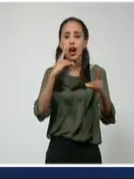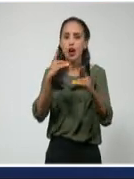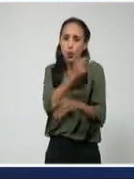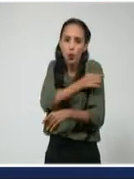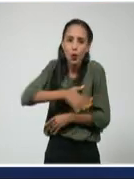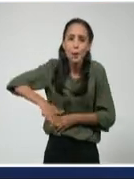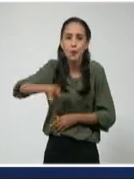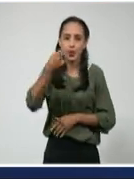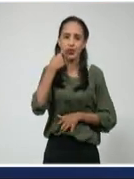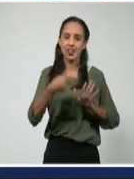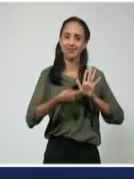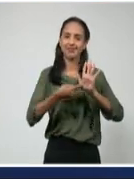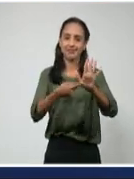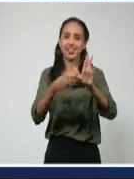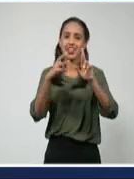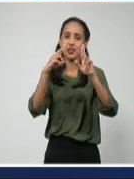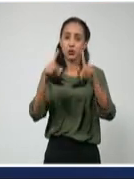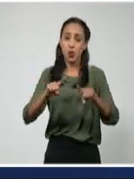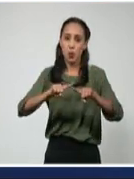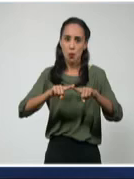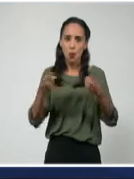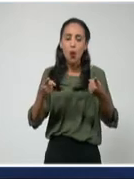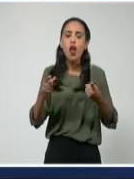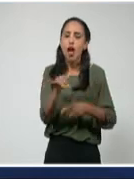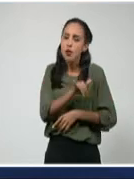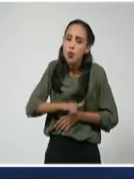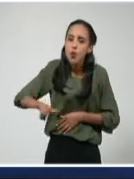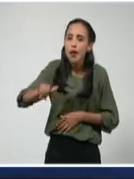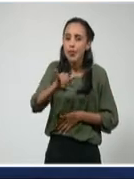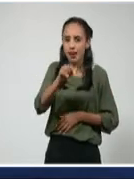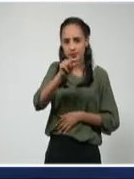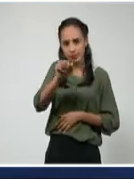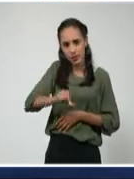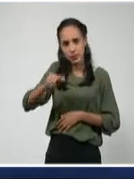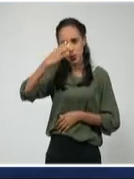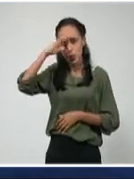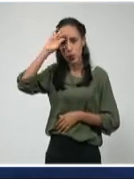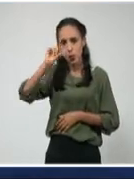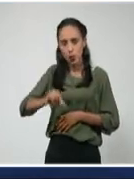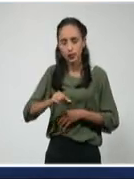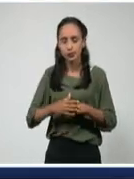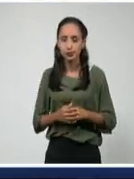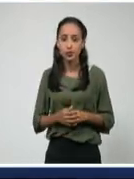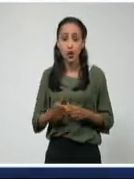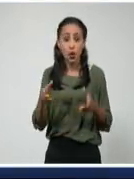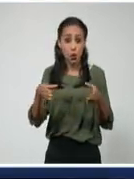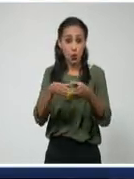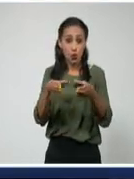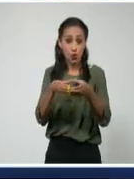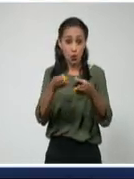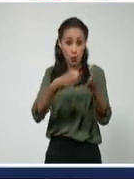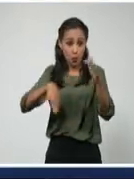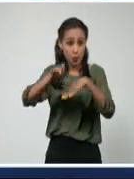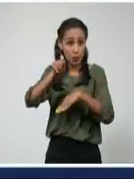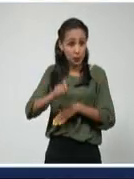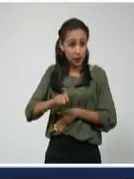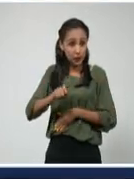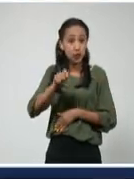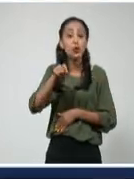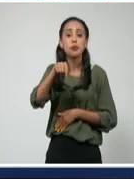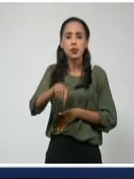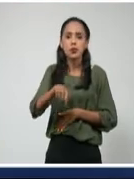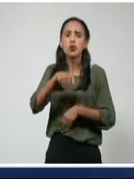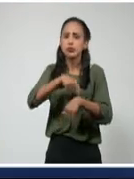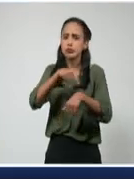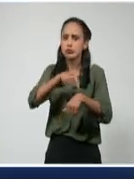reflejo de nuestra democracia socialista. El Consejo de Ministros, en un plazo de hasta 90 días hábiles a partir de la aprobación del